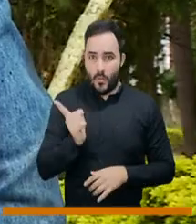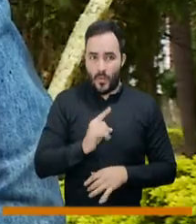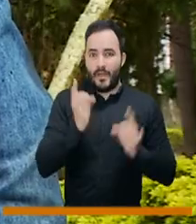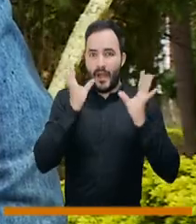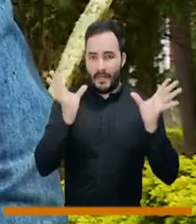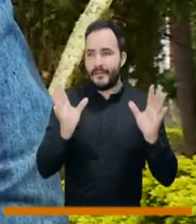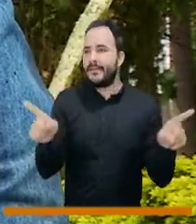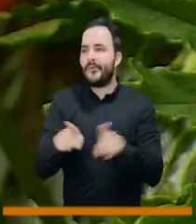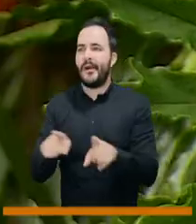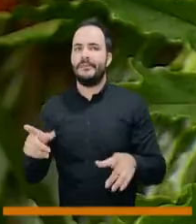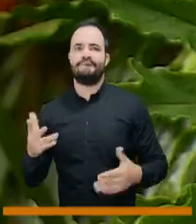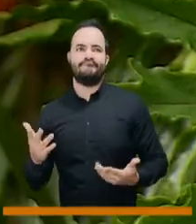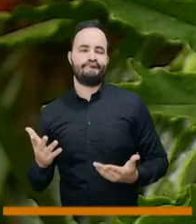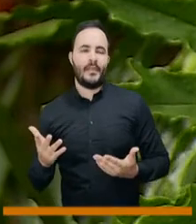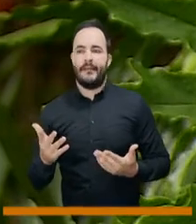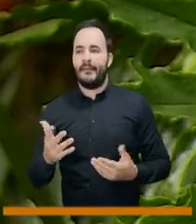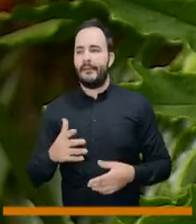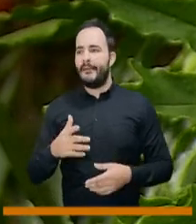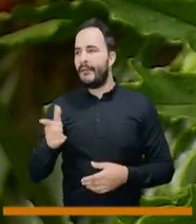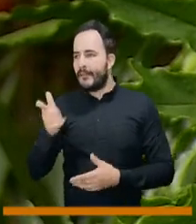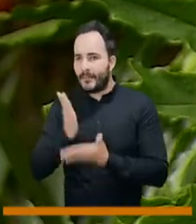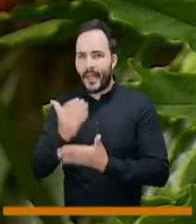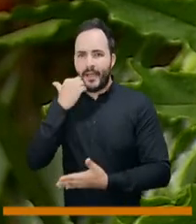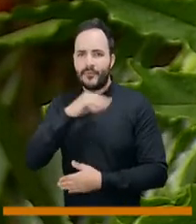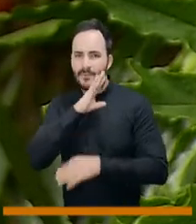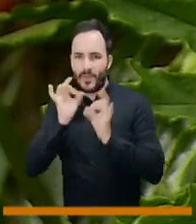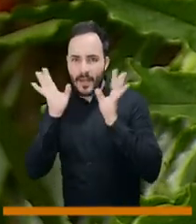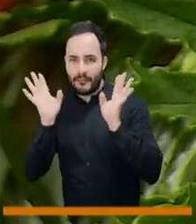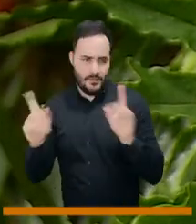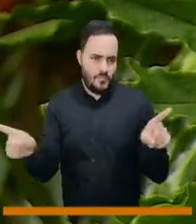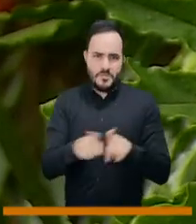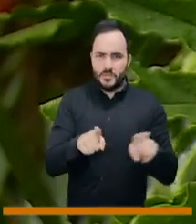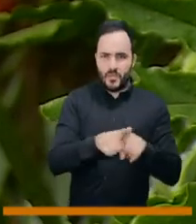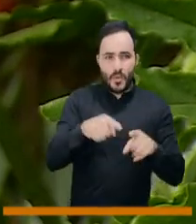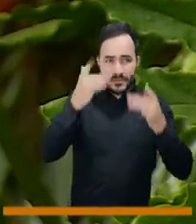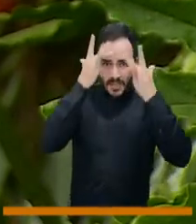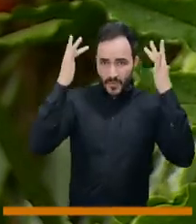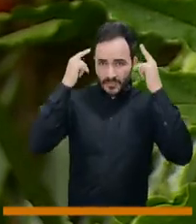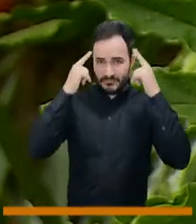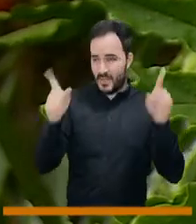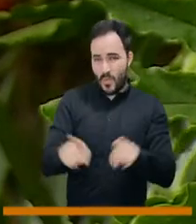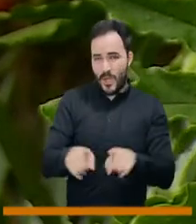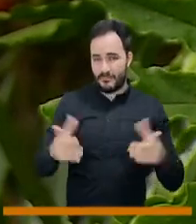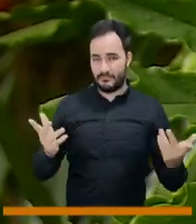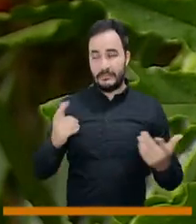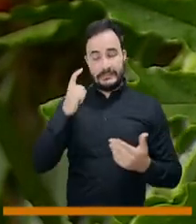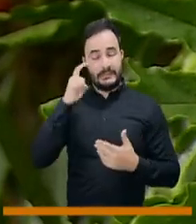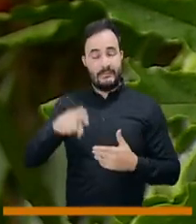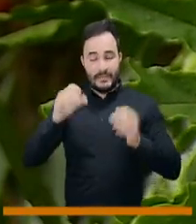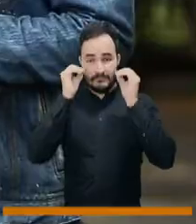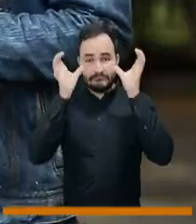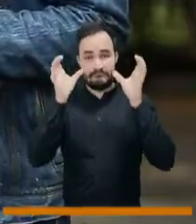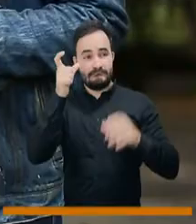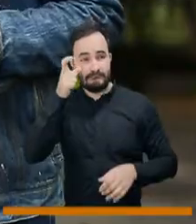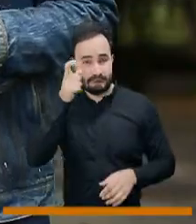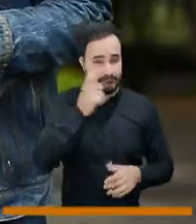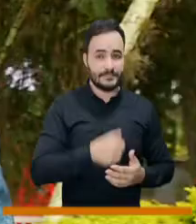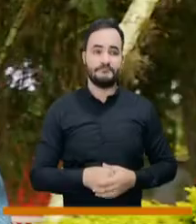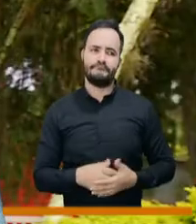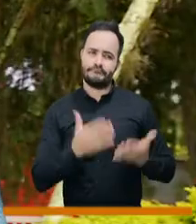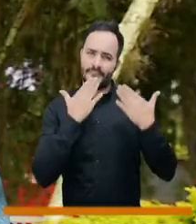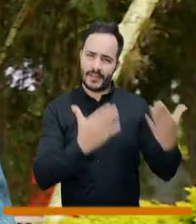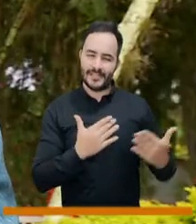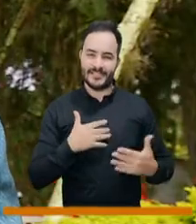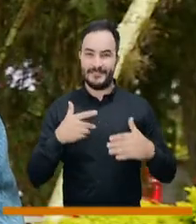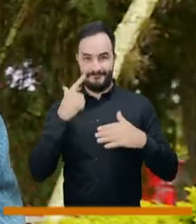otra cosa porque hay que atenderla, está latente y es muy importante para el resto de las esferas de la vida de cada ser humano. Muchas gracias, Johanna.